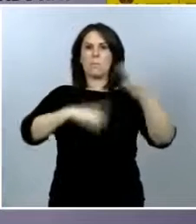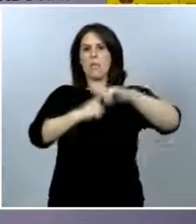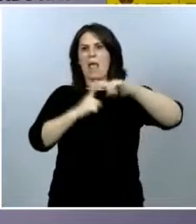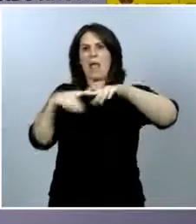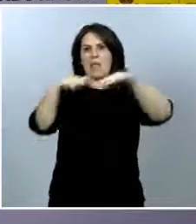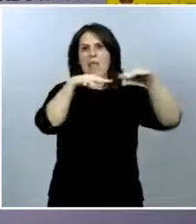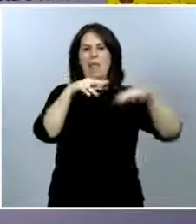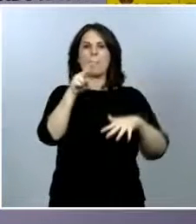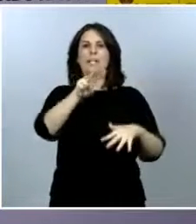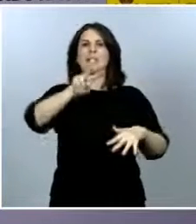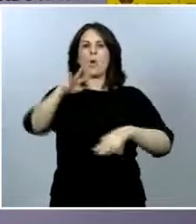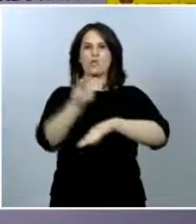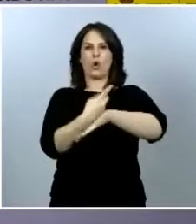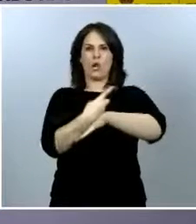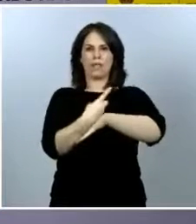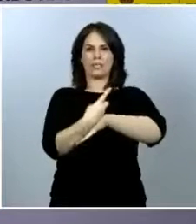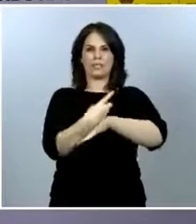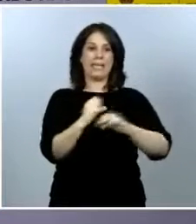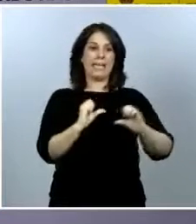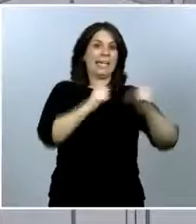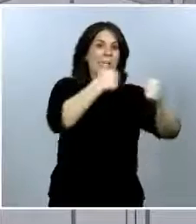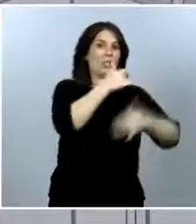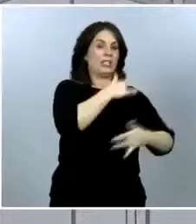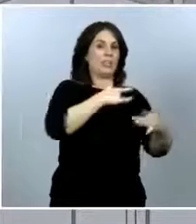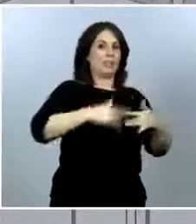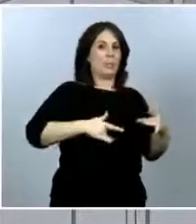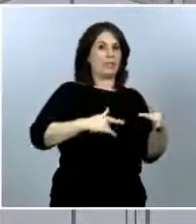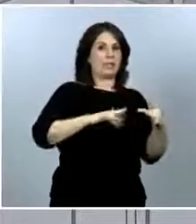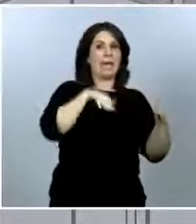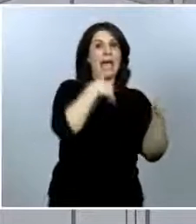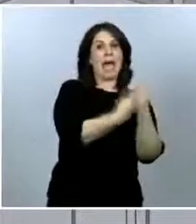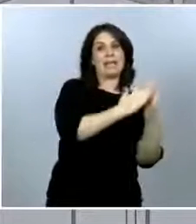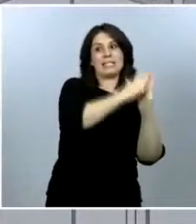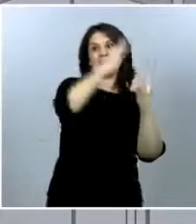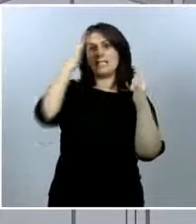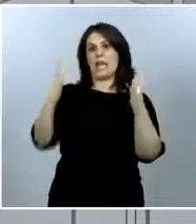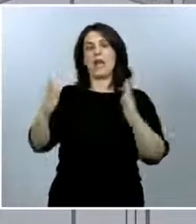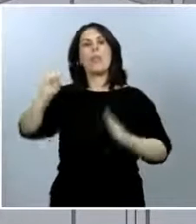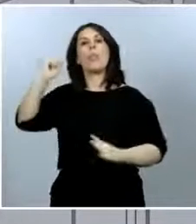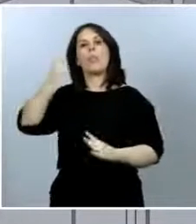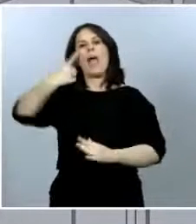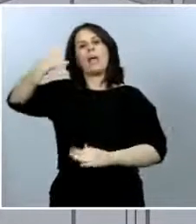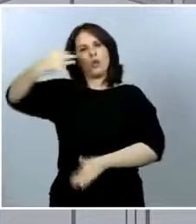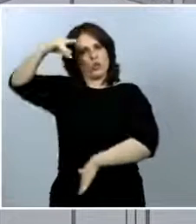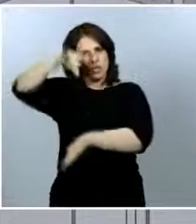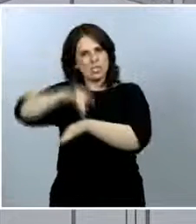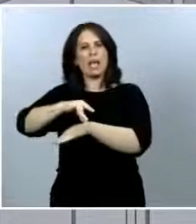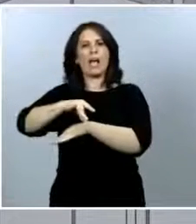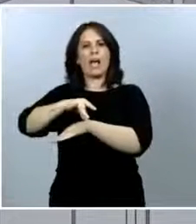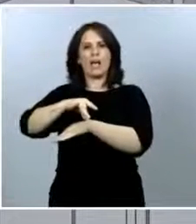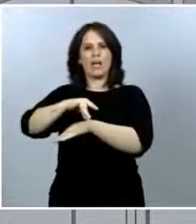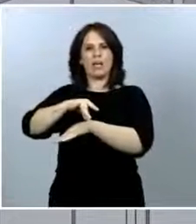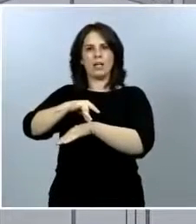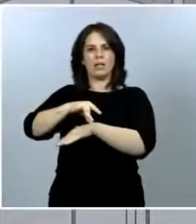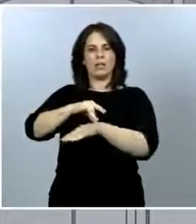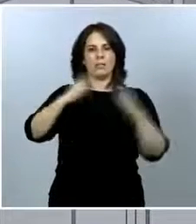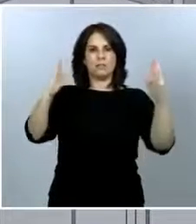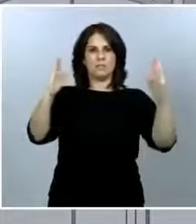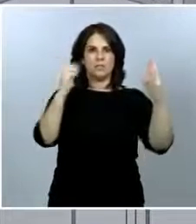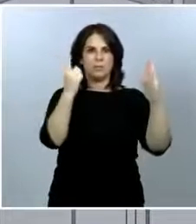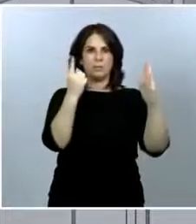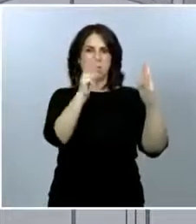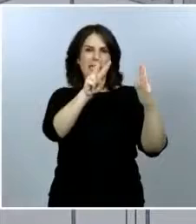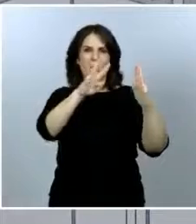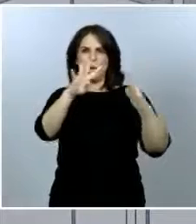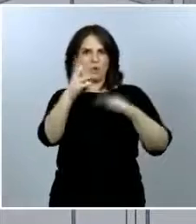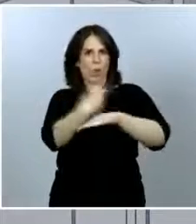medio entre la fecha de inicio de síntomas y el momento en el que se diagnostica a una persona es de 24 horas, lo que implica que